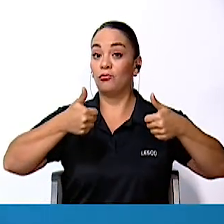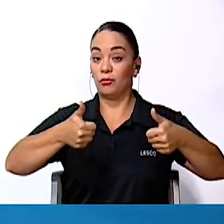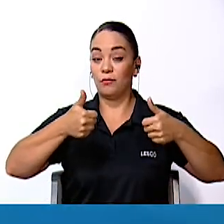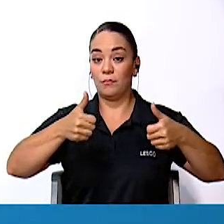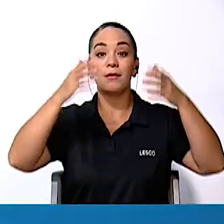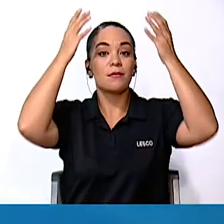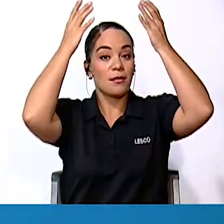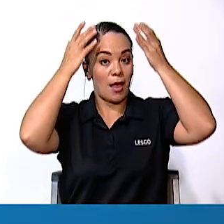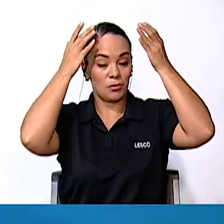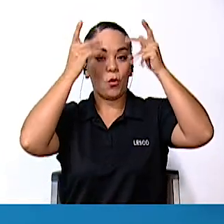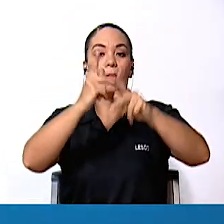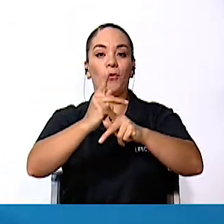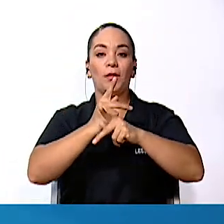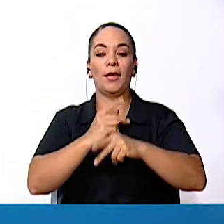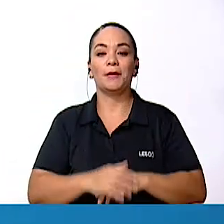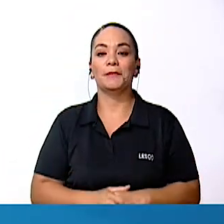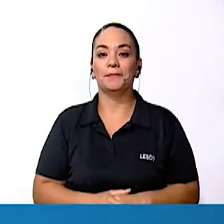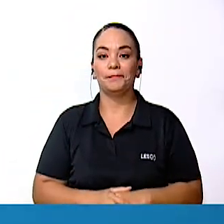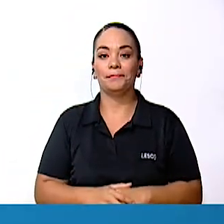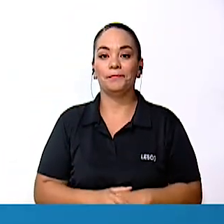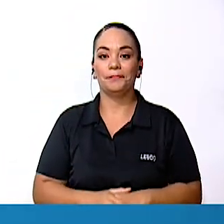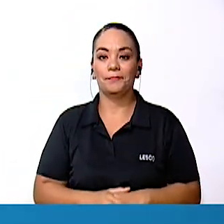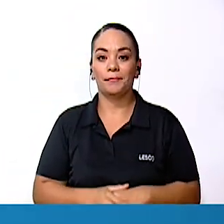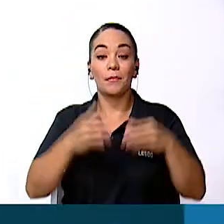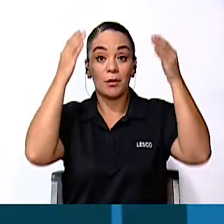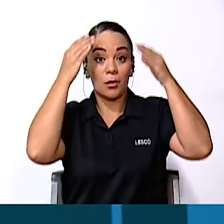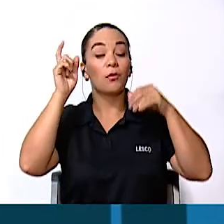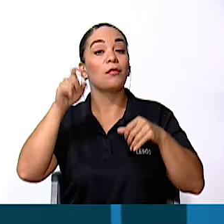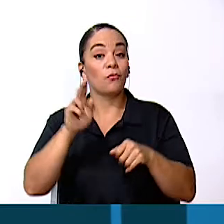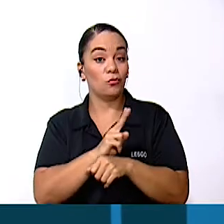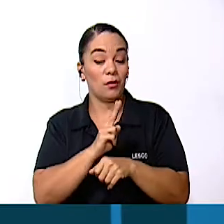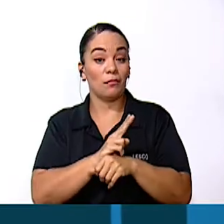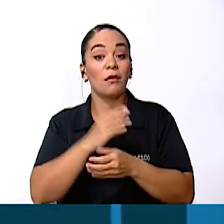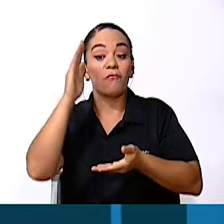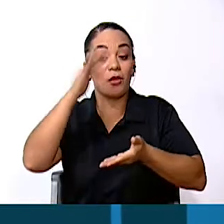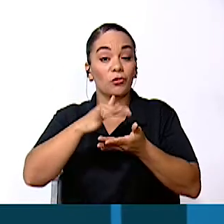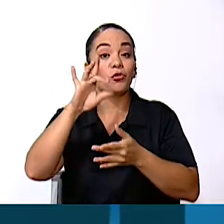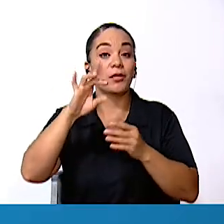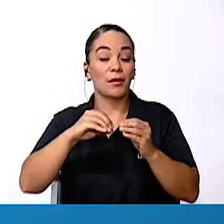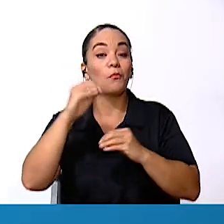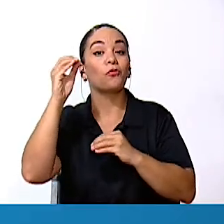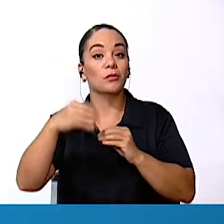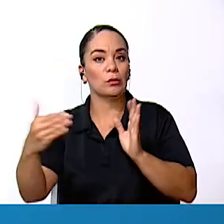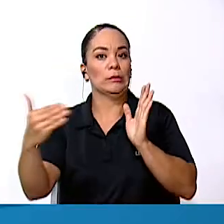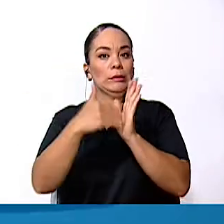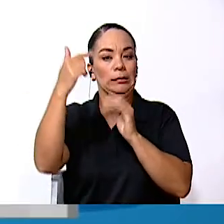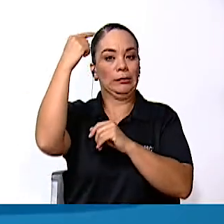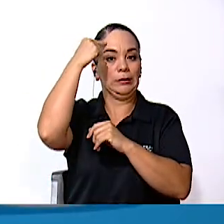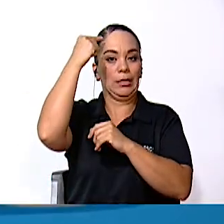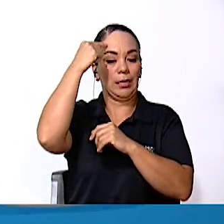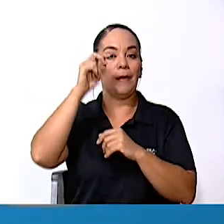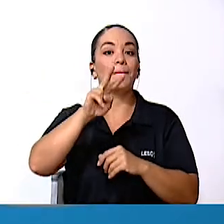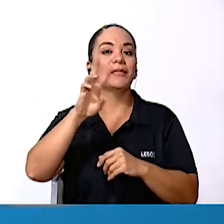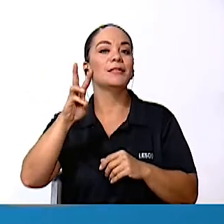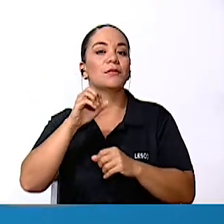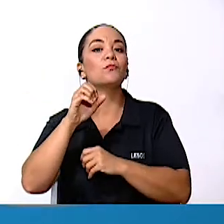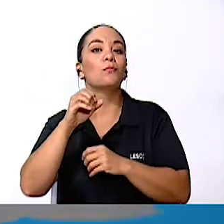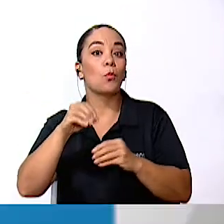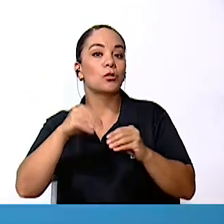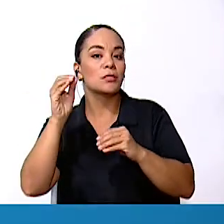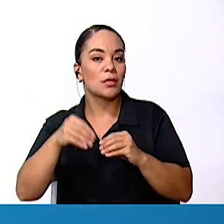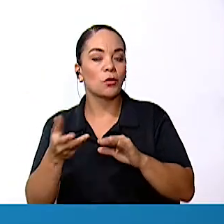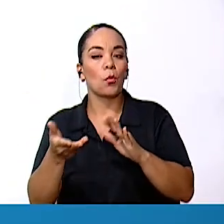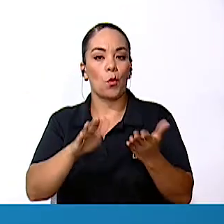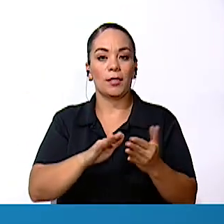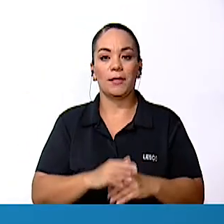un casco protector Su uso no es opcional Reduce hasta un 88% de las lesiones craneales Y en un 26% el riesgo de muro